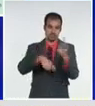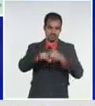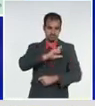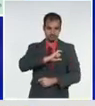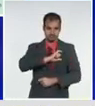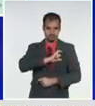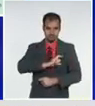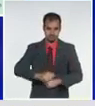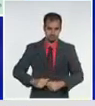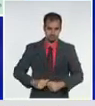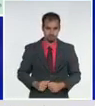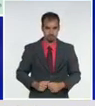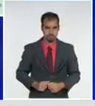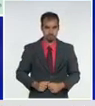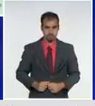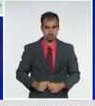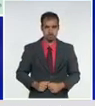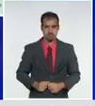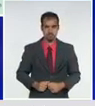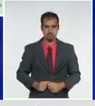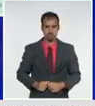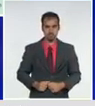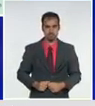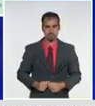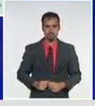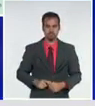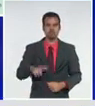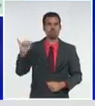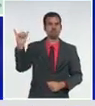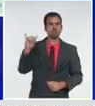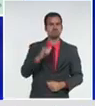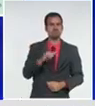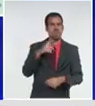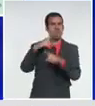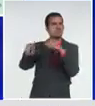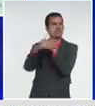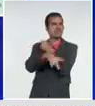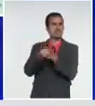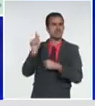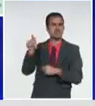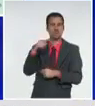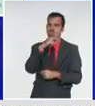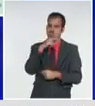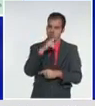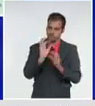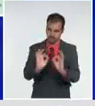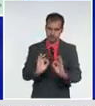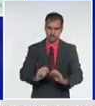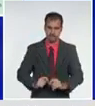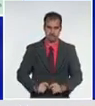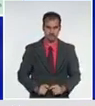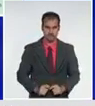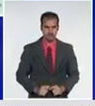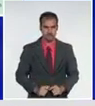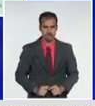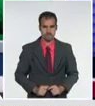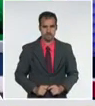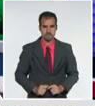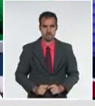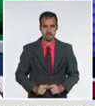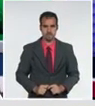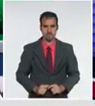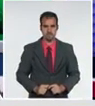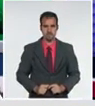en este caso un viajero cubano que también procedía de Rusia. En resumen, por países